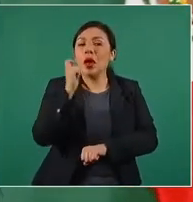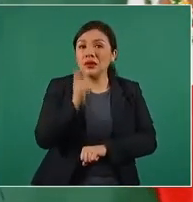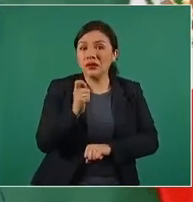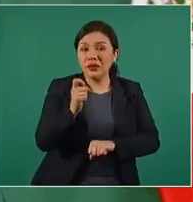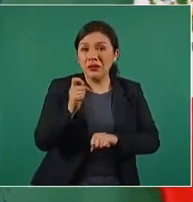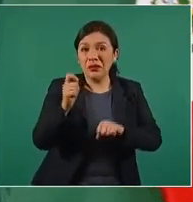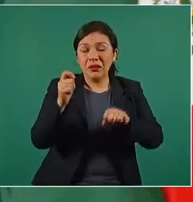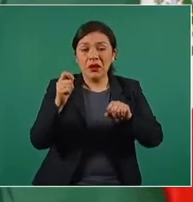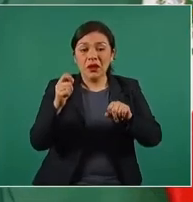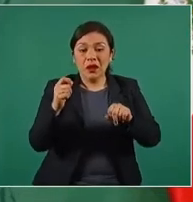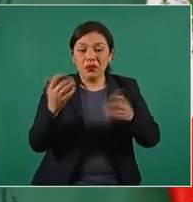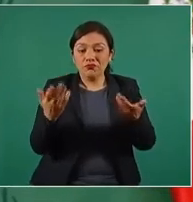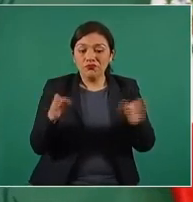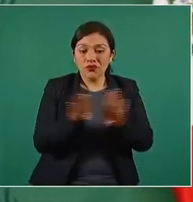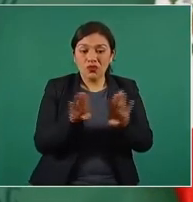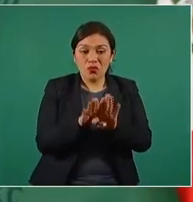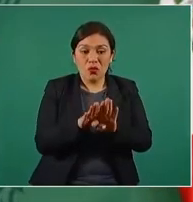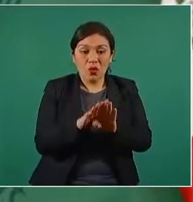materiales.